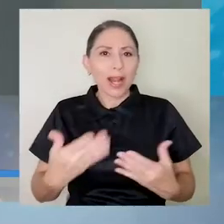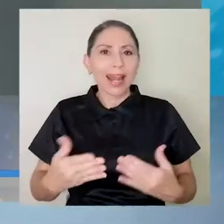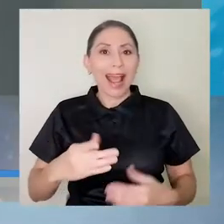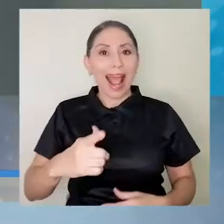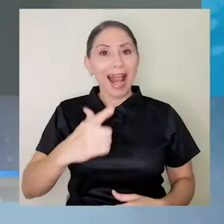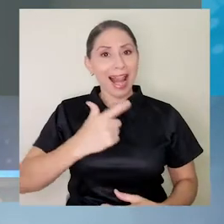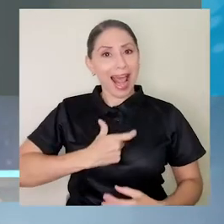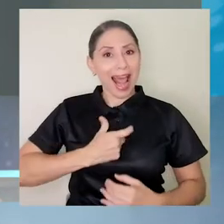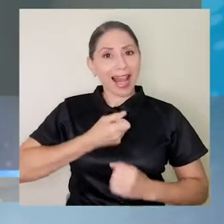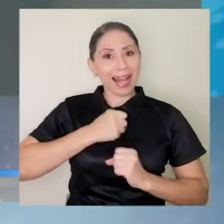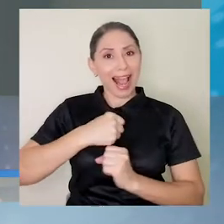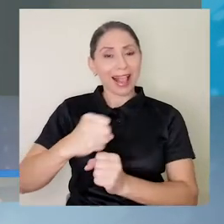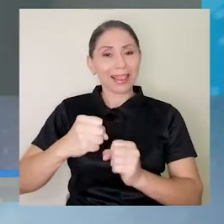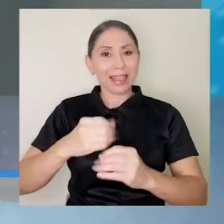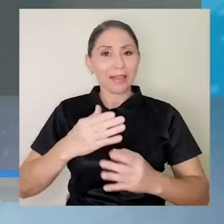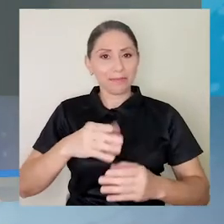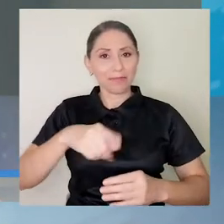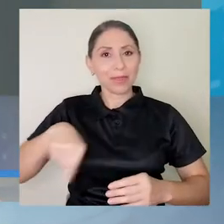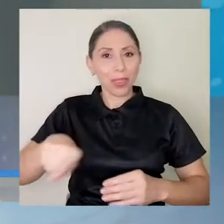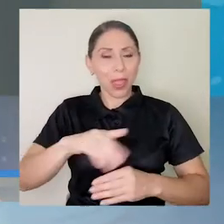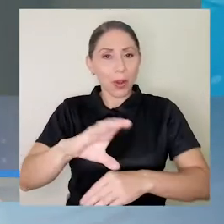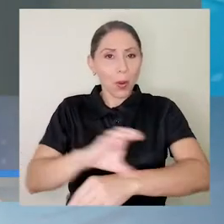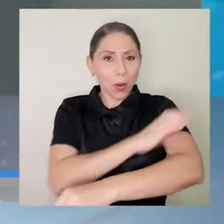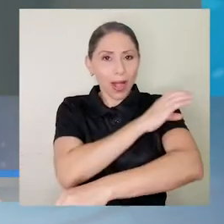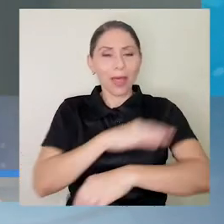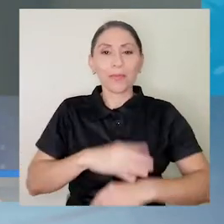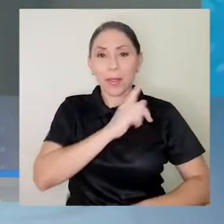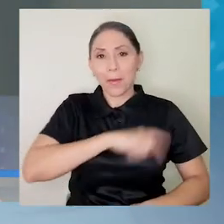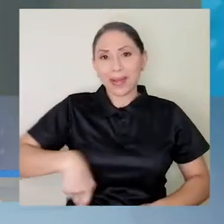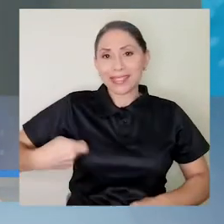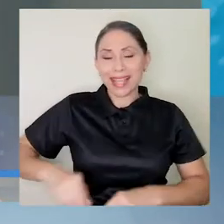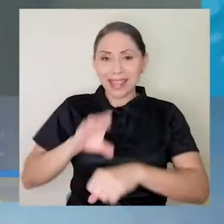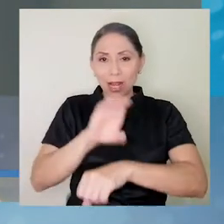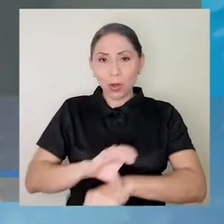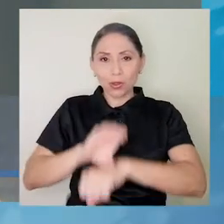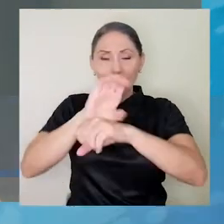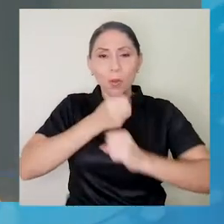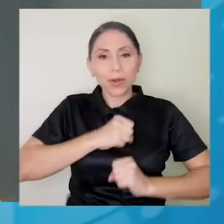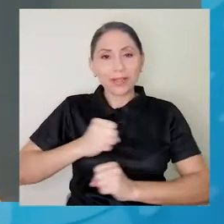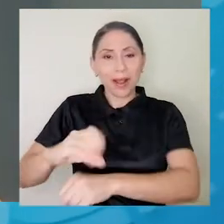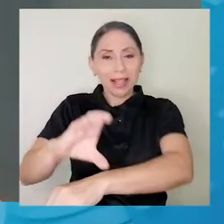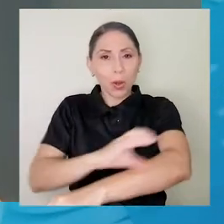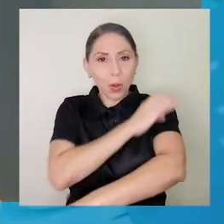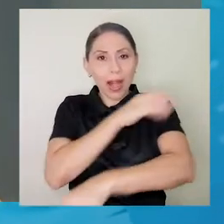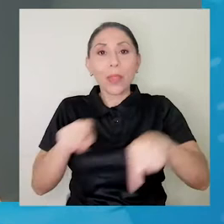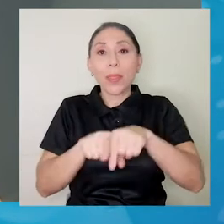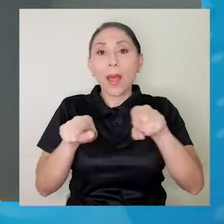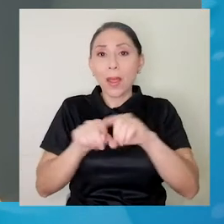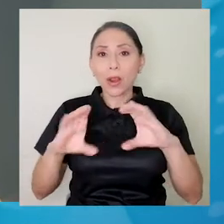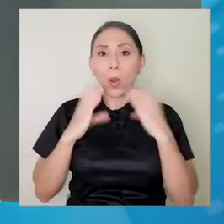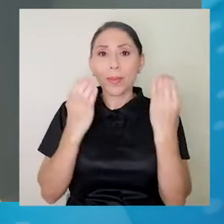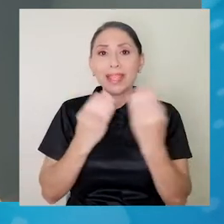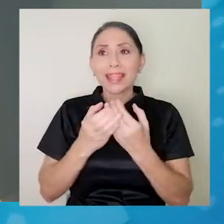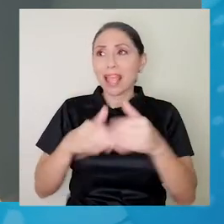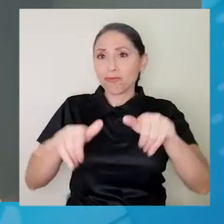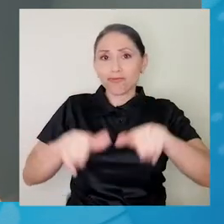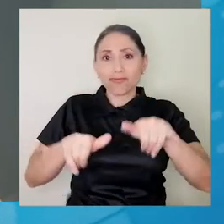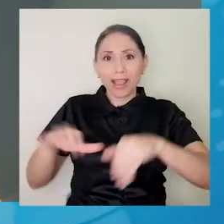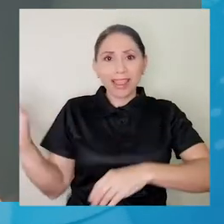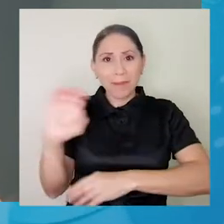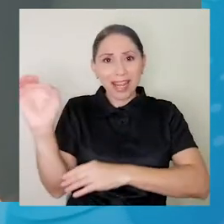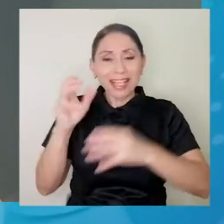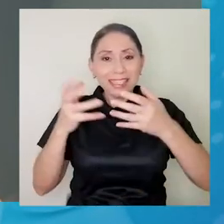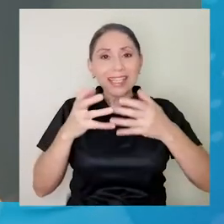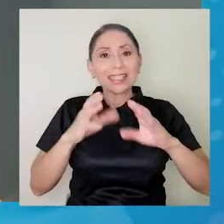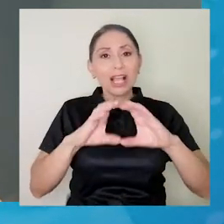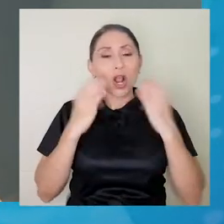al alcalde de la Municipalidad de Coronado, al presidente del Consejo Municipal de Coronado, así como el Comité Local de Emergencias, el Club